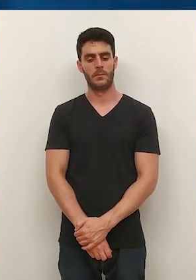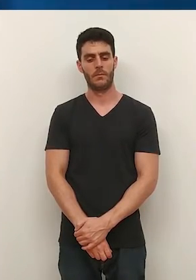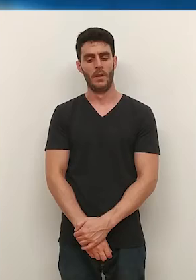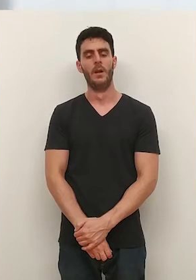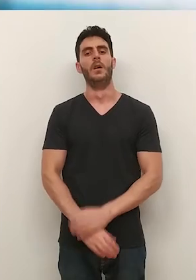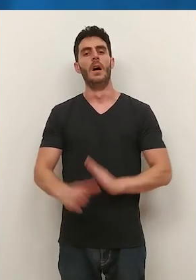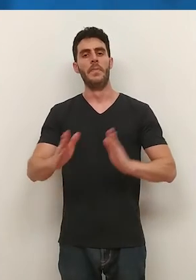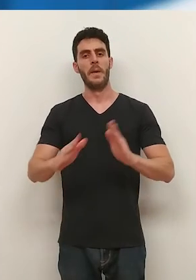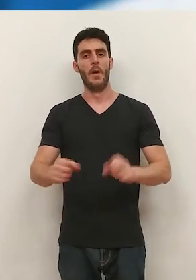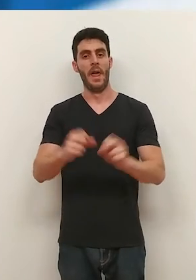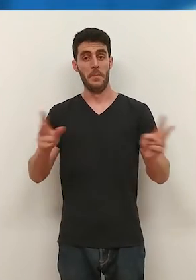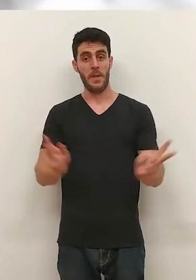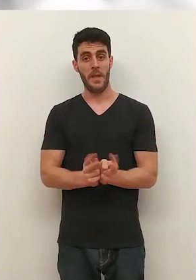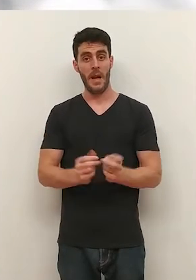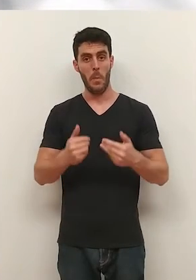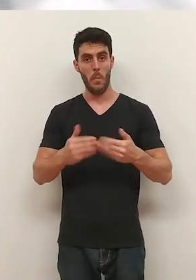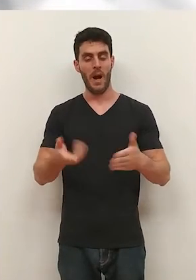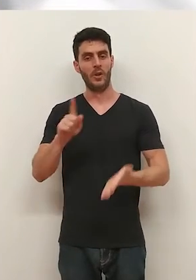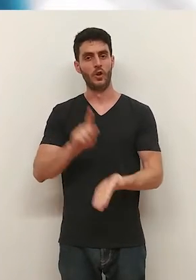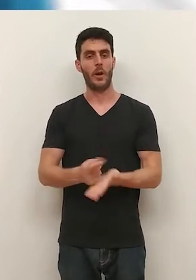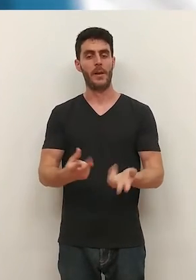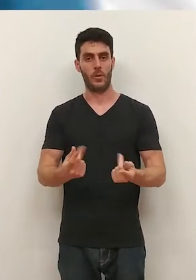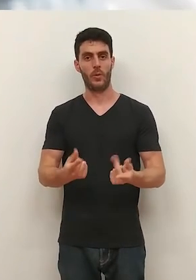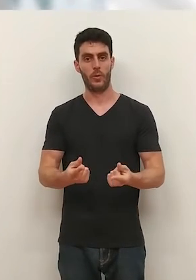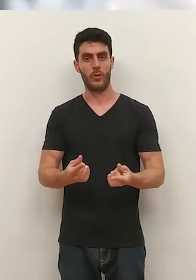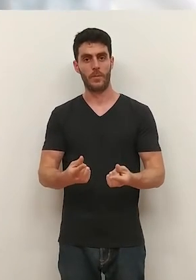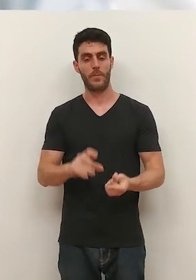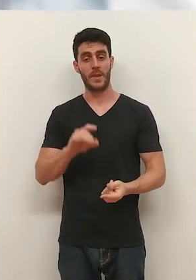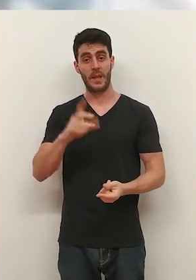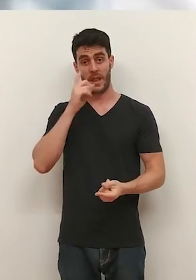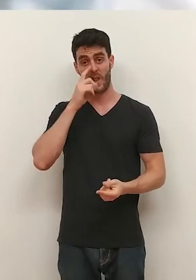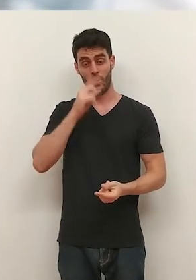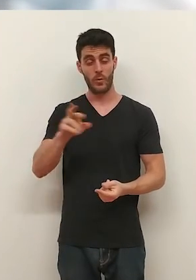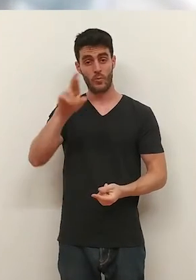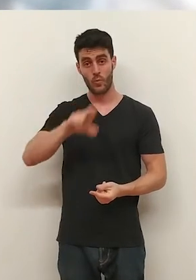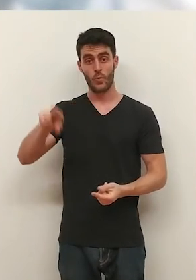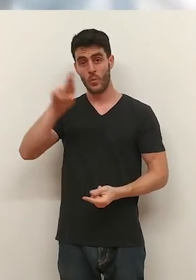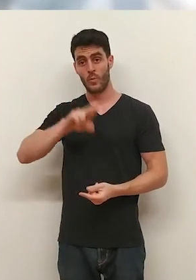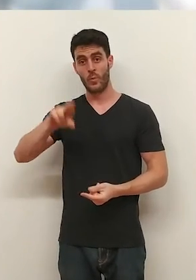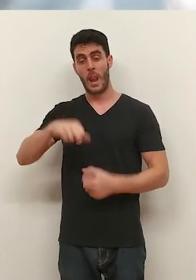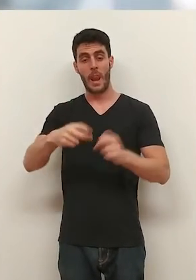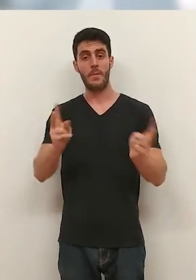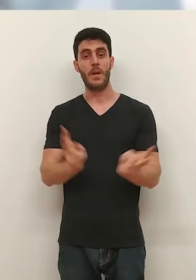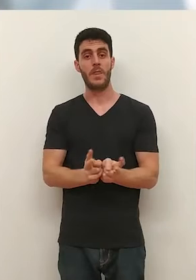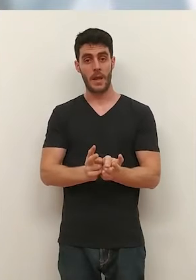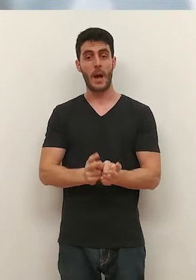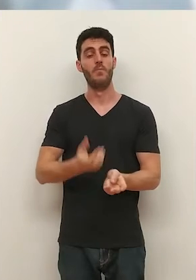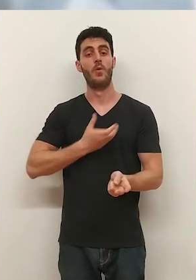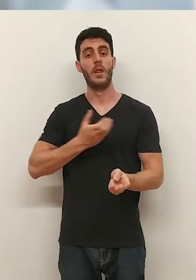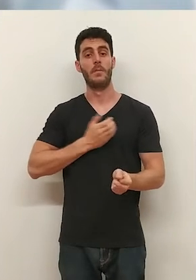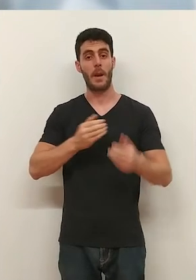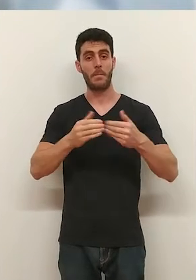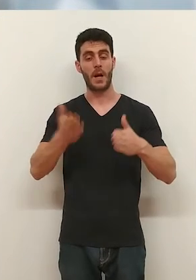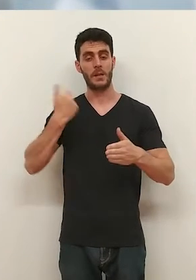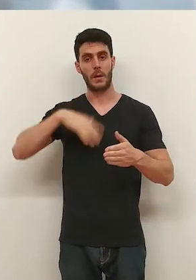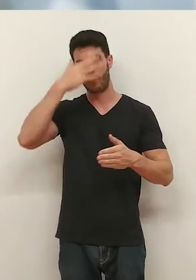sobre seguro. La temporada de piscinas regresa de nuevo a la capital riojana. Como cada 15 de junio, las piscinas municipales